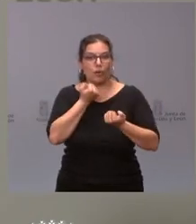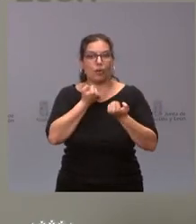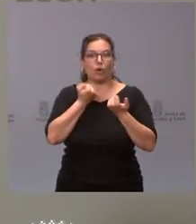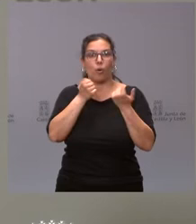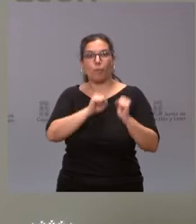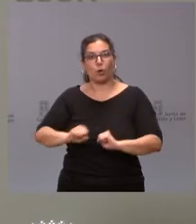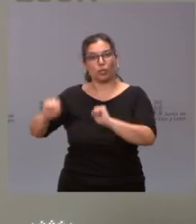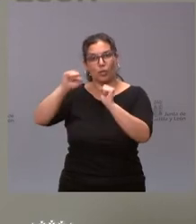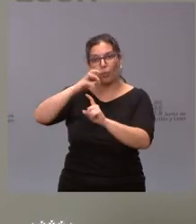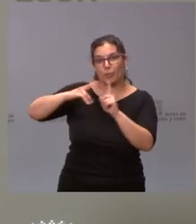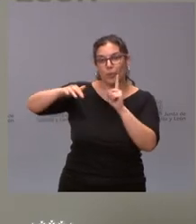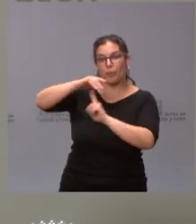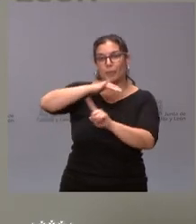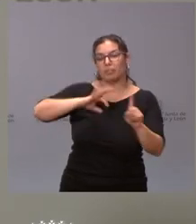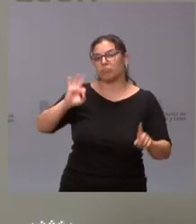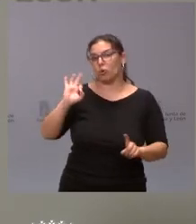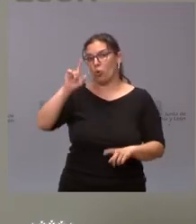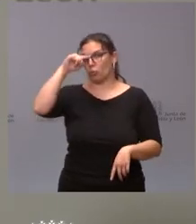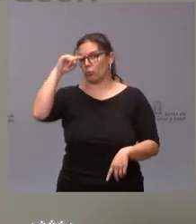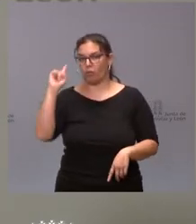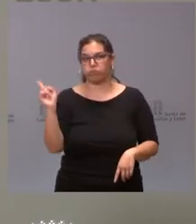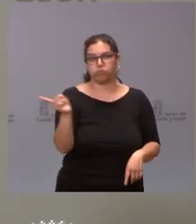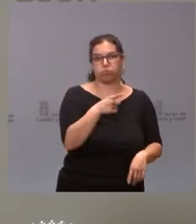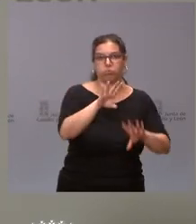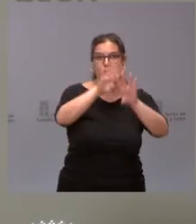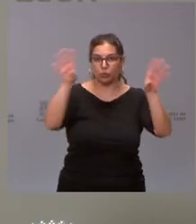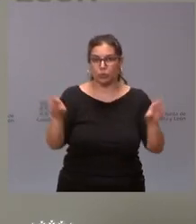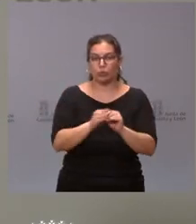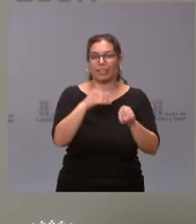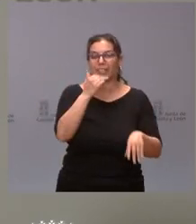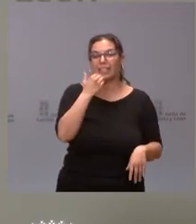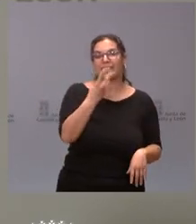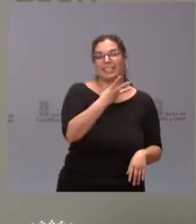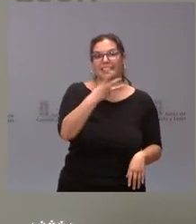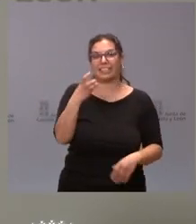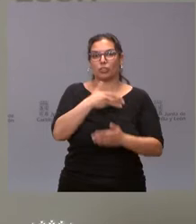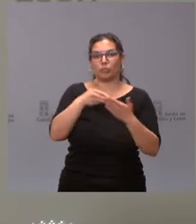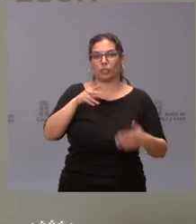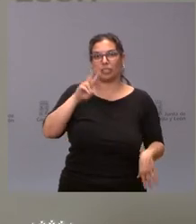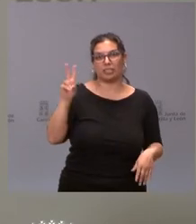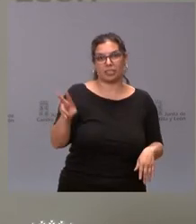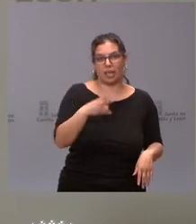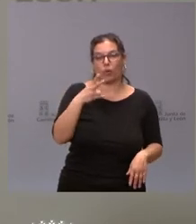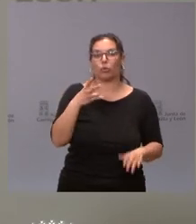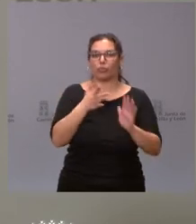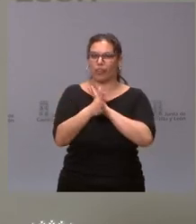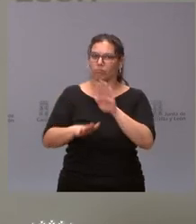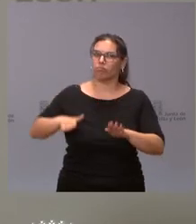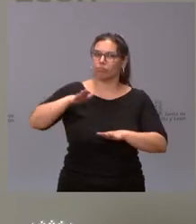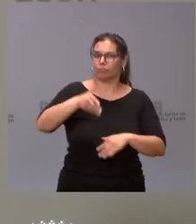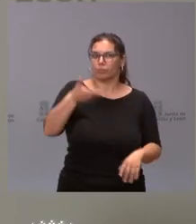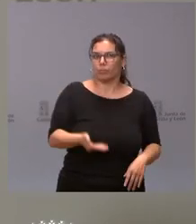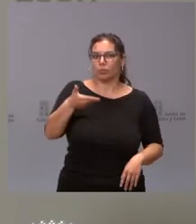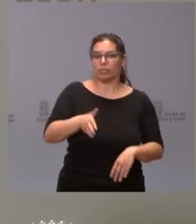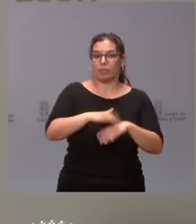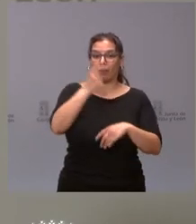protección del medioambiente o actuaciones culturales por un importe muy próximo a los 300 millones de euros, que es un parxo muy importante en la ejecución